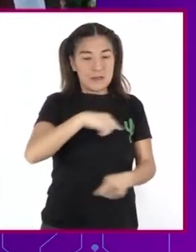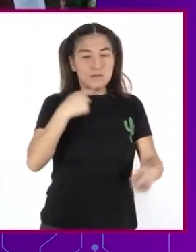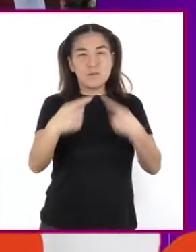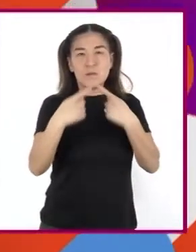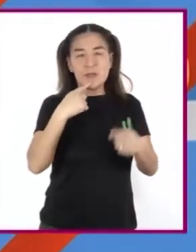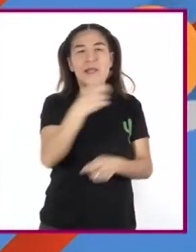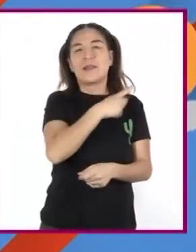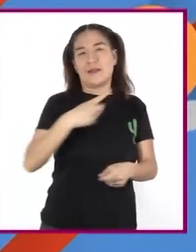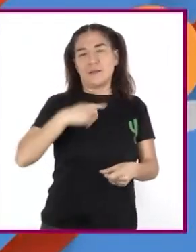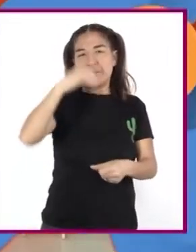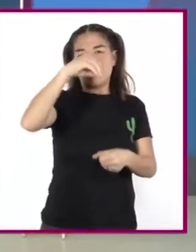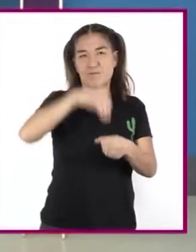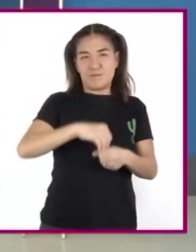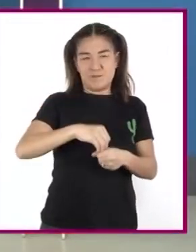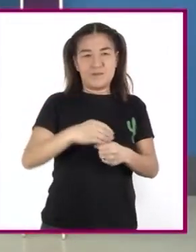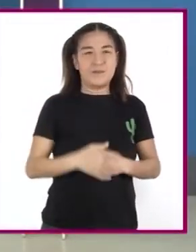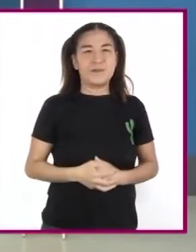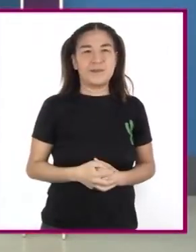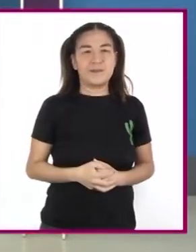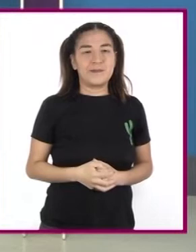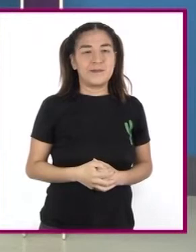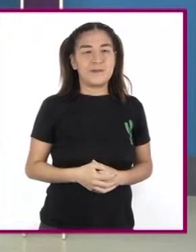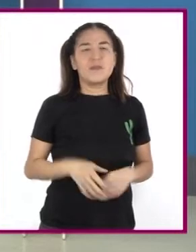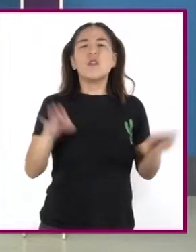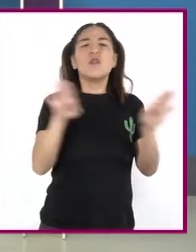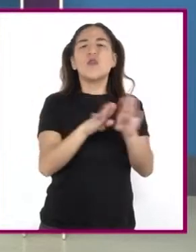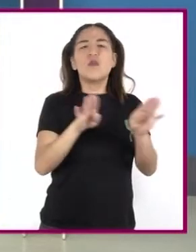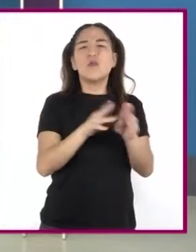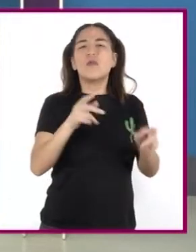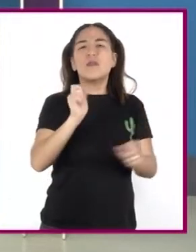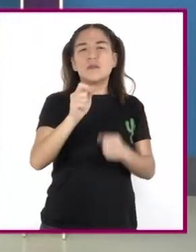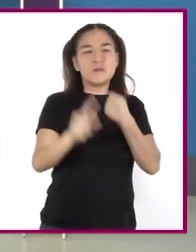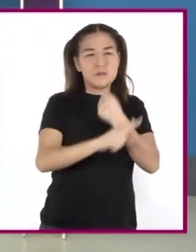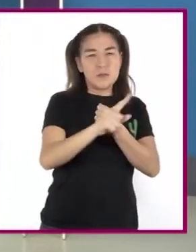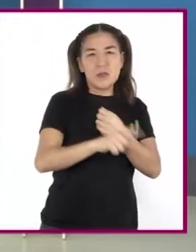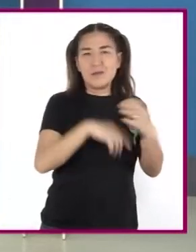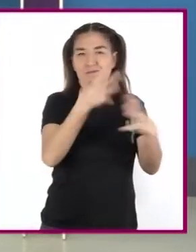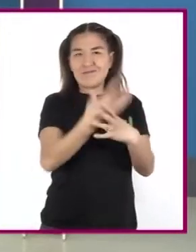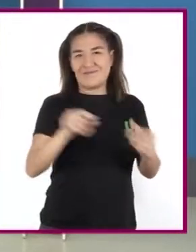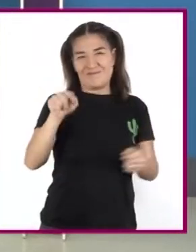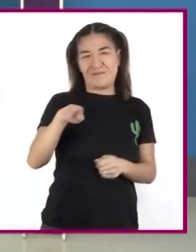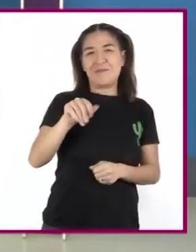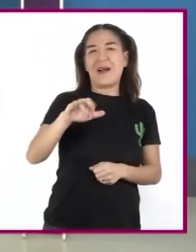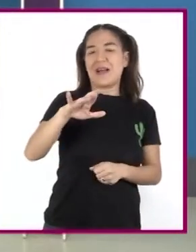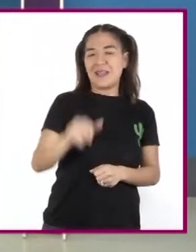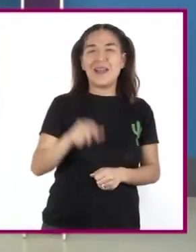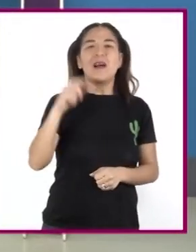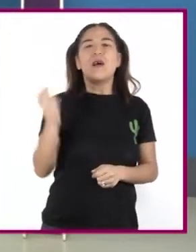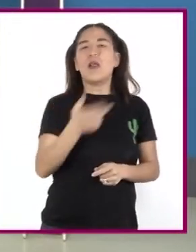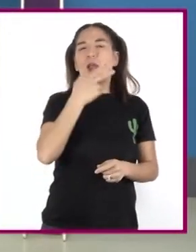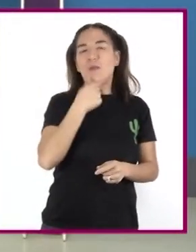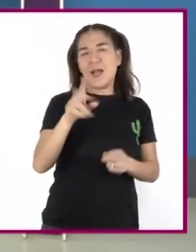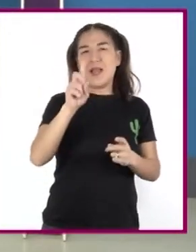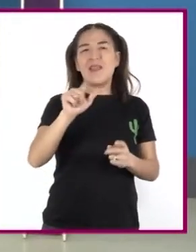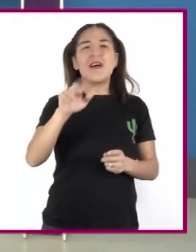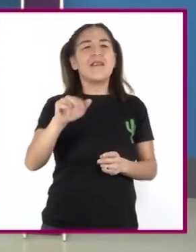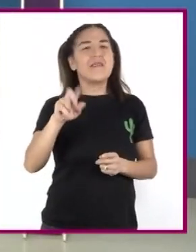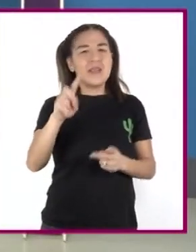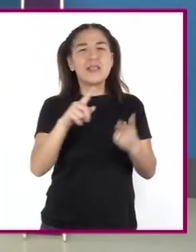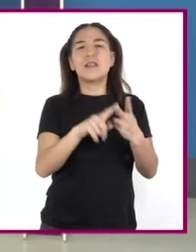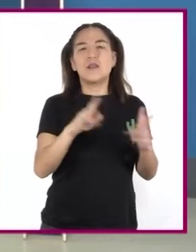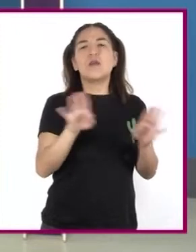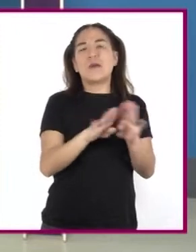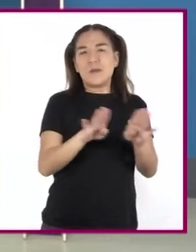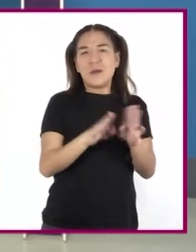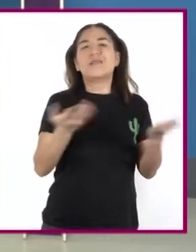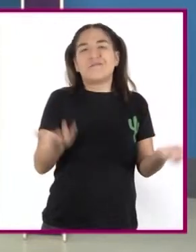confidencial ¿Cómo resolver el conflicto Entre María y David? Claro Mediante el